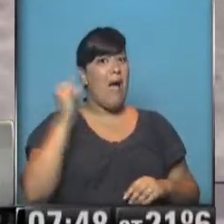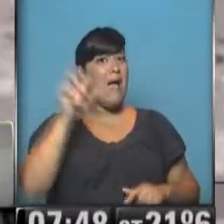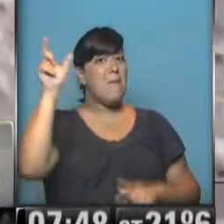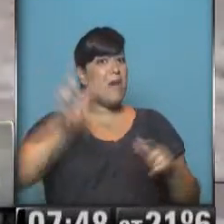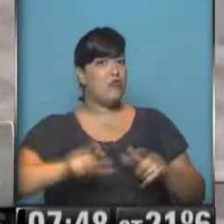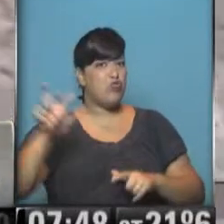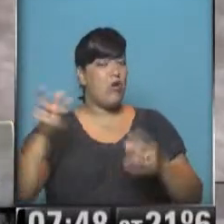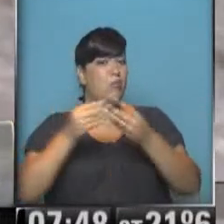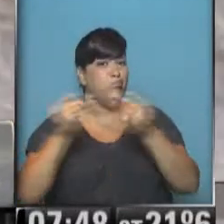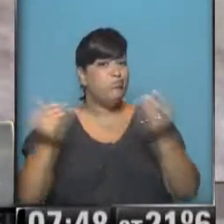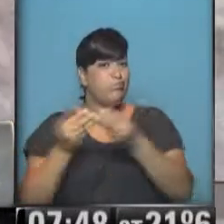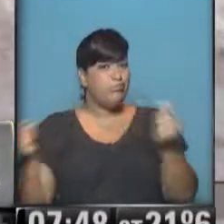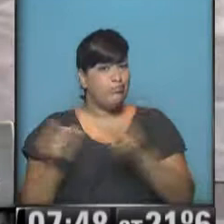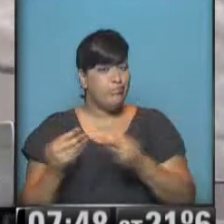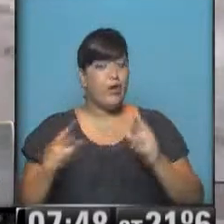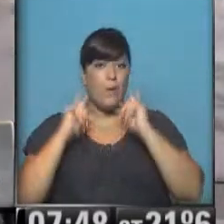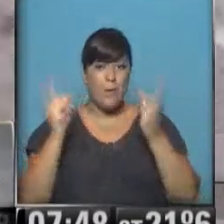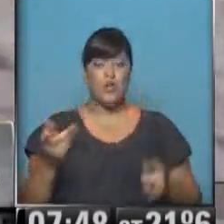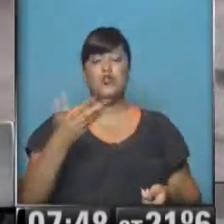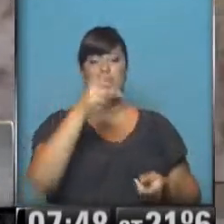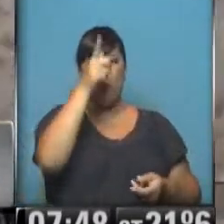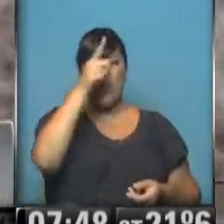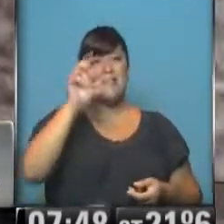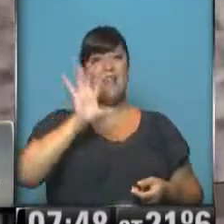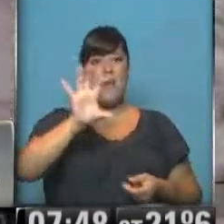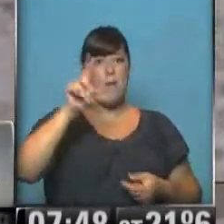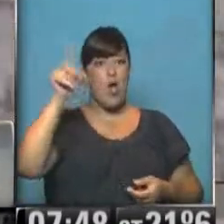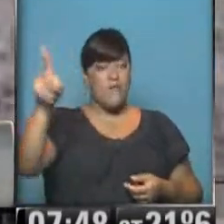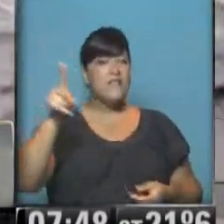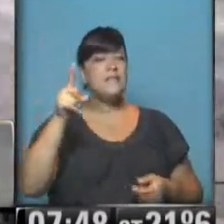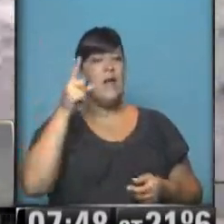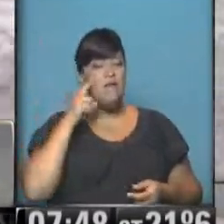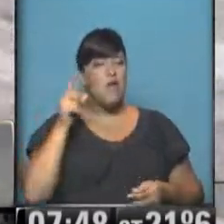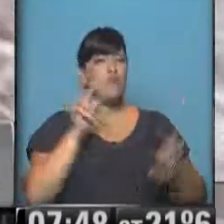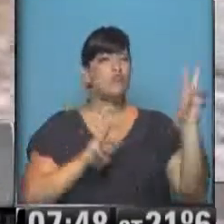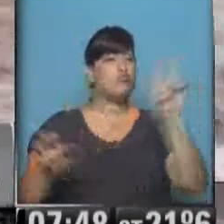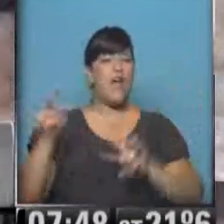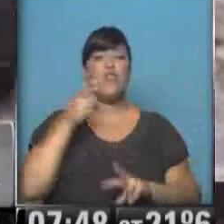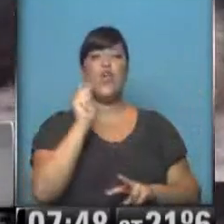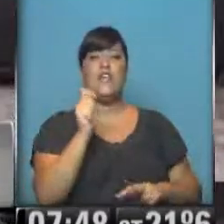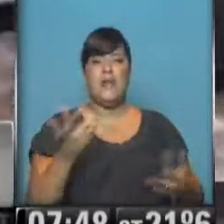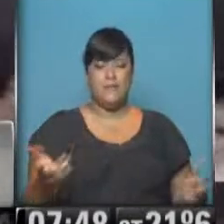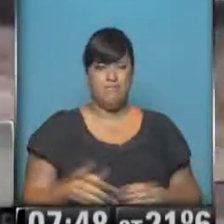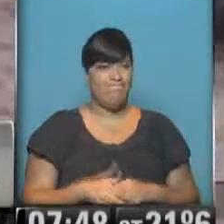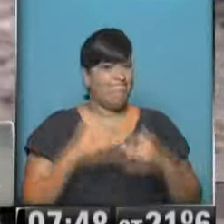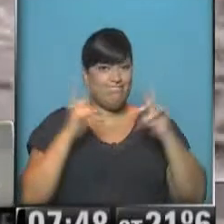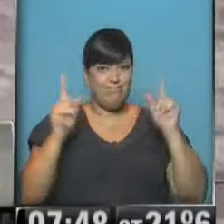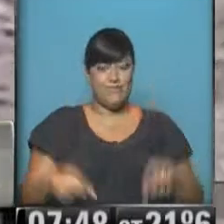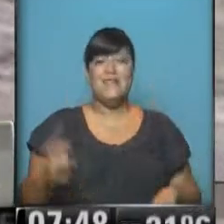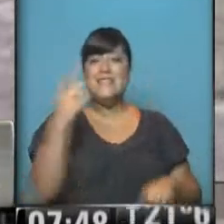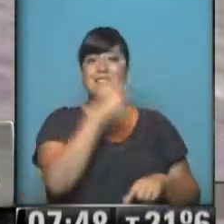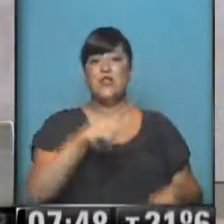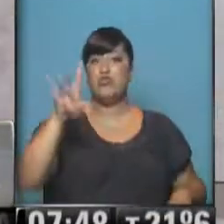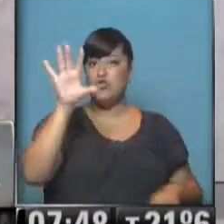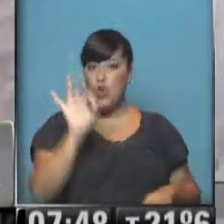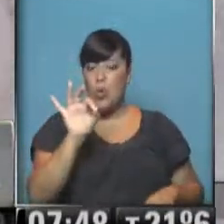trabajando la policía y la provincia con el tema de la identidad, ¿no? Eso no lo sabemos. Tenemos más de 150